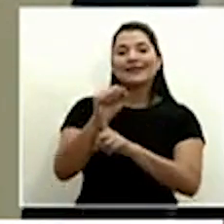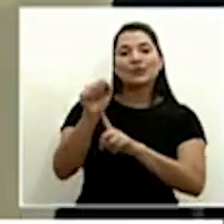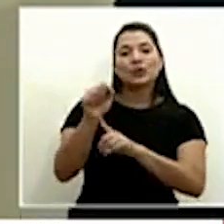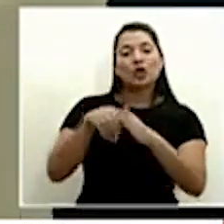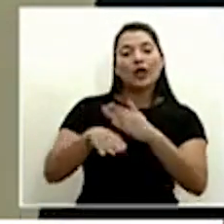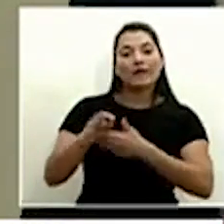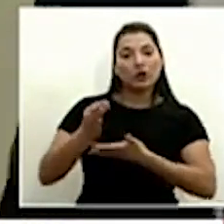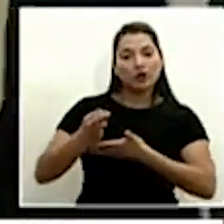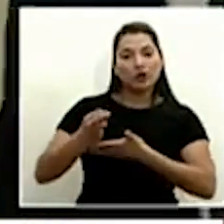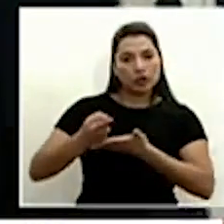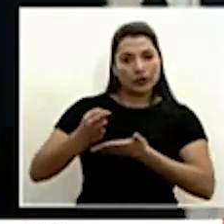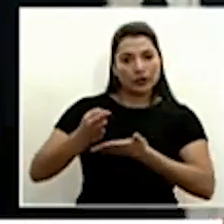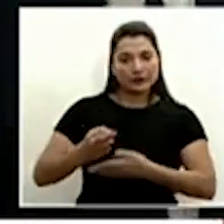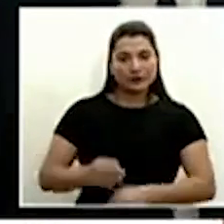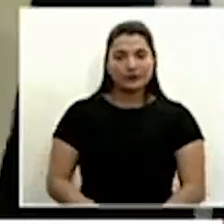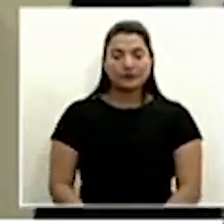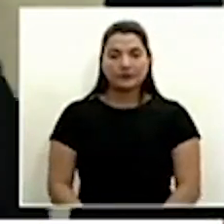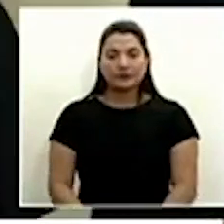fronteras.